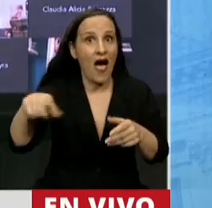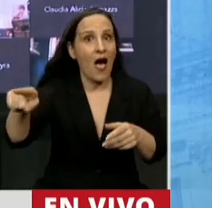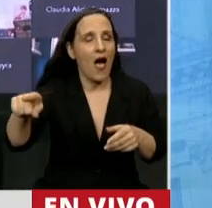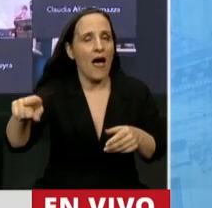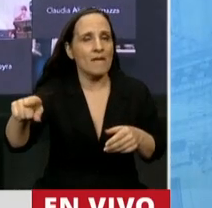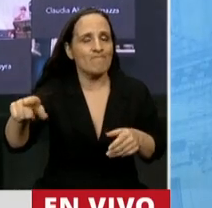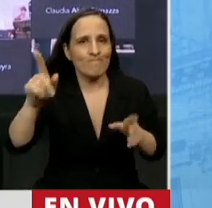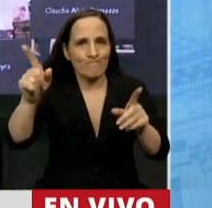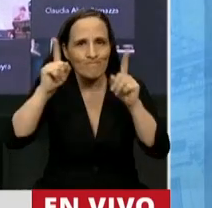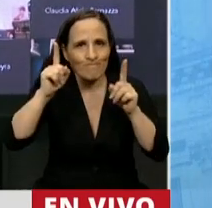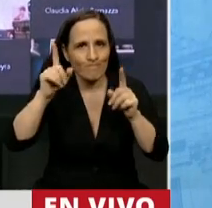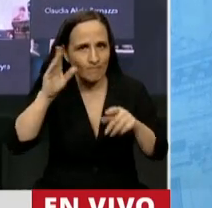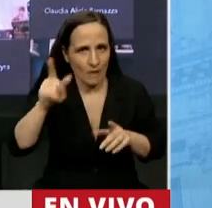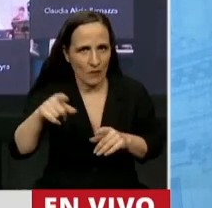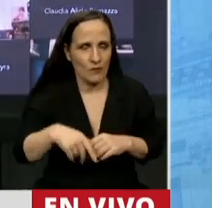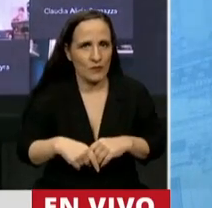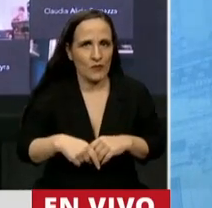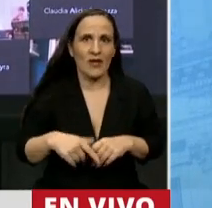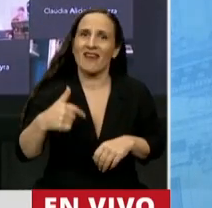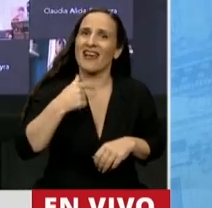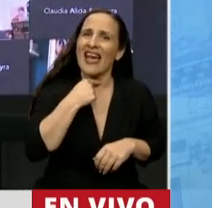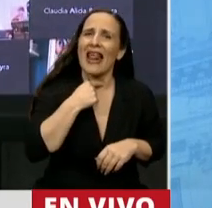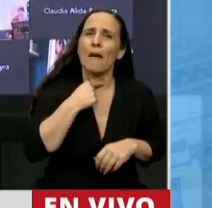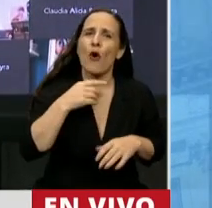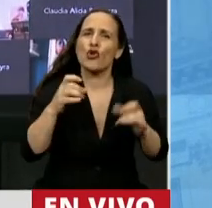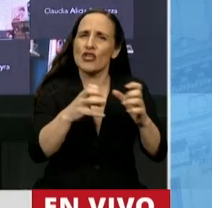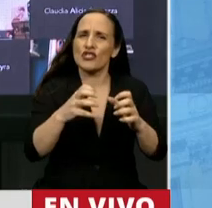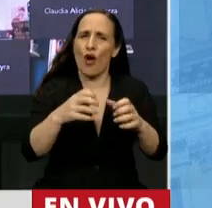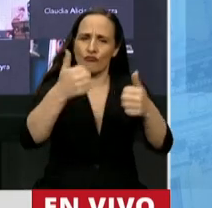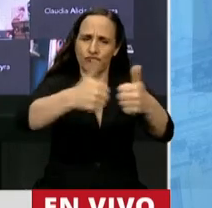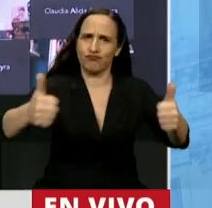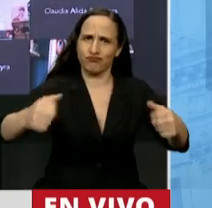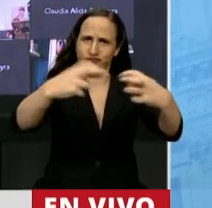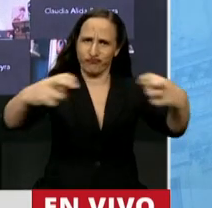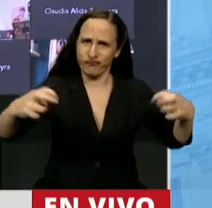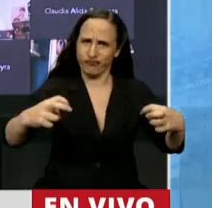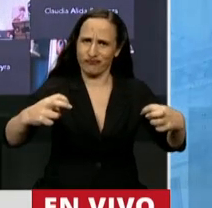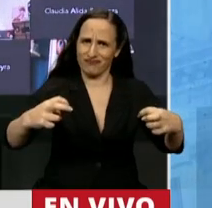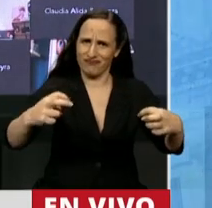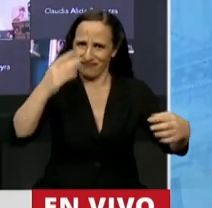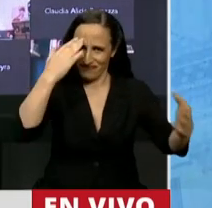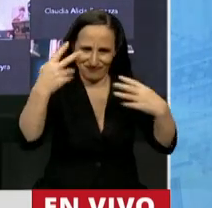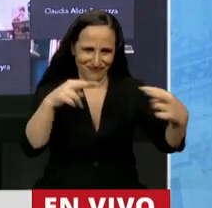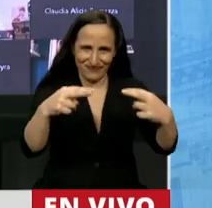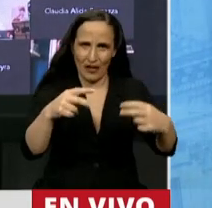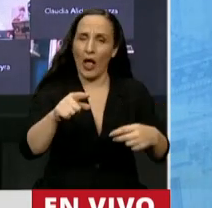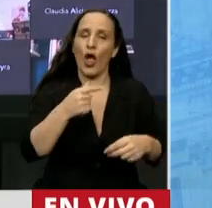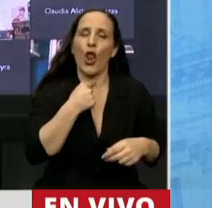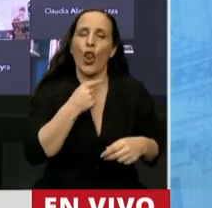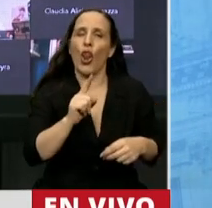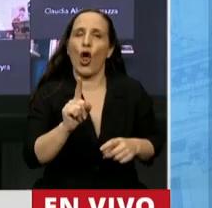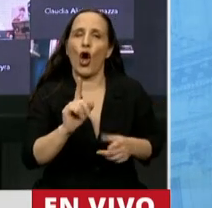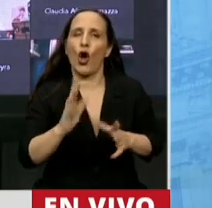Queremos sesiones presenciales, pero queremos sesiones presenciales, presenciales, no queremos sesiones